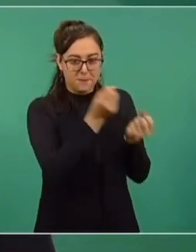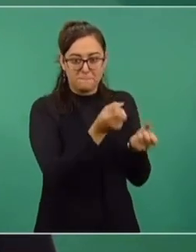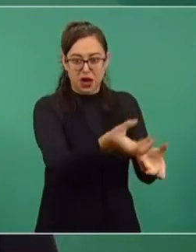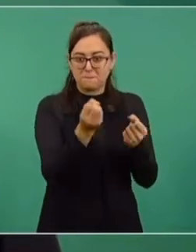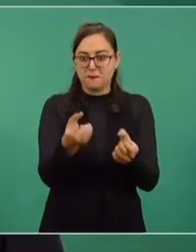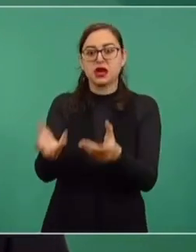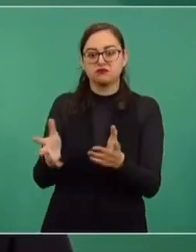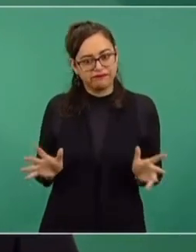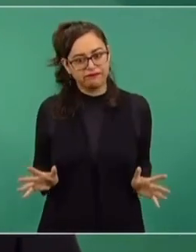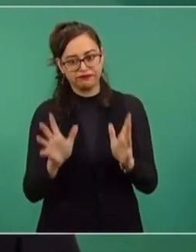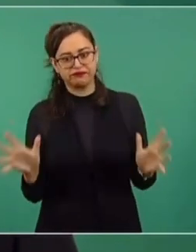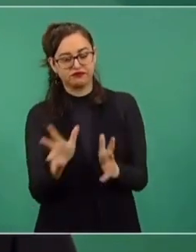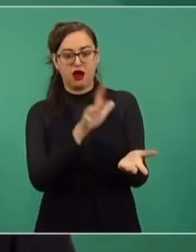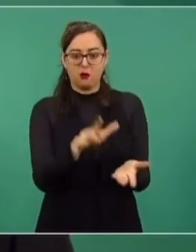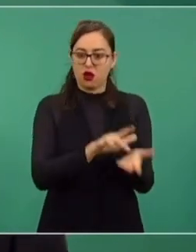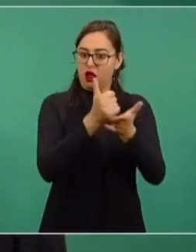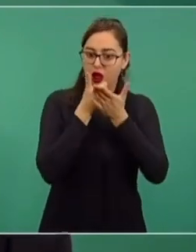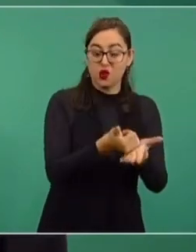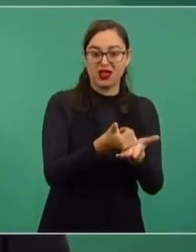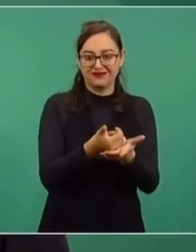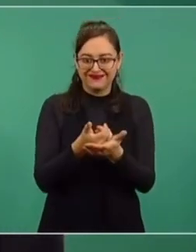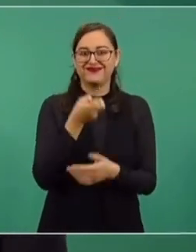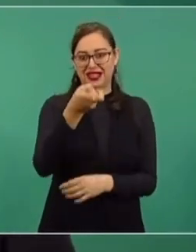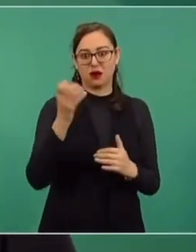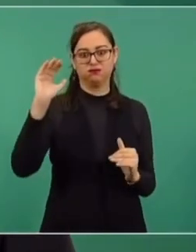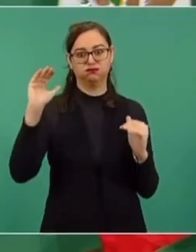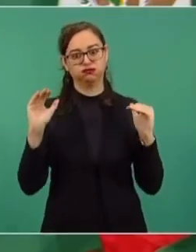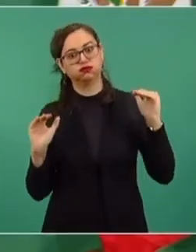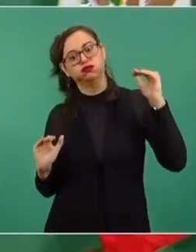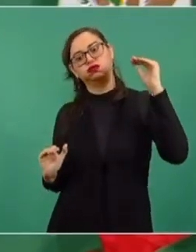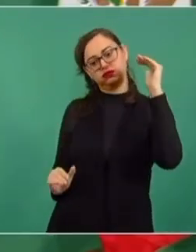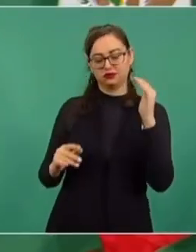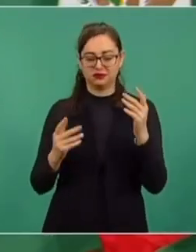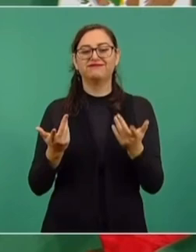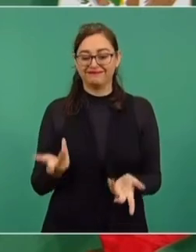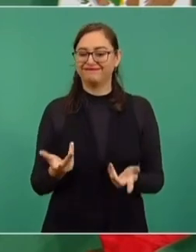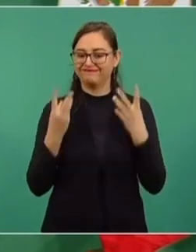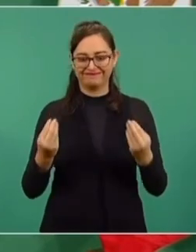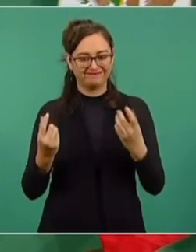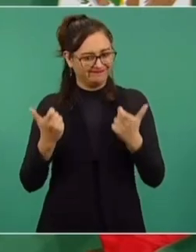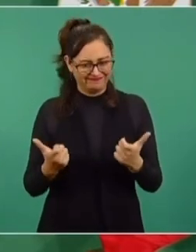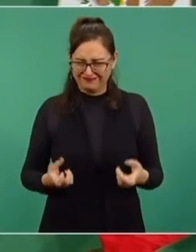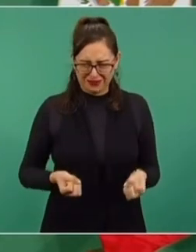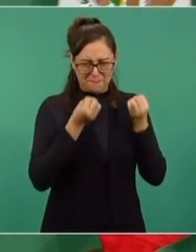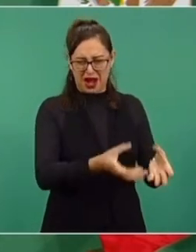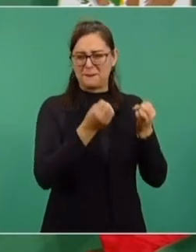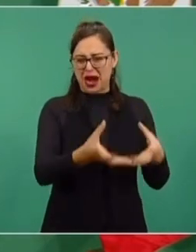economía para apoyar a los ciudadanos y a la actividad productiva. Fue mucho dinero,